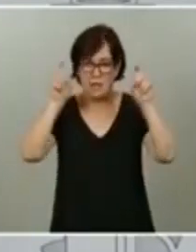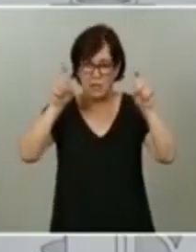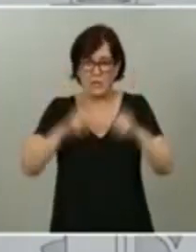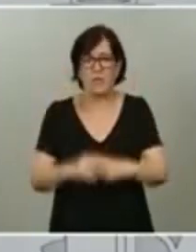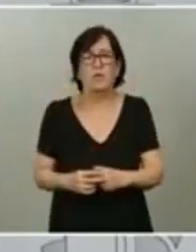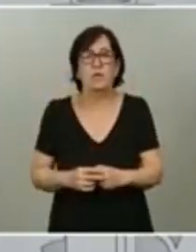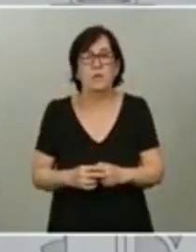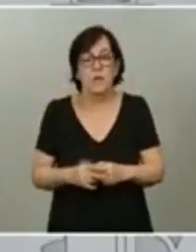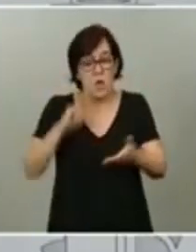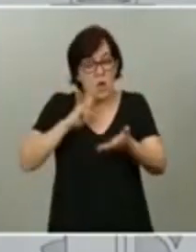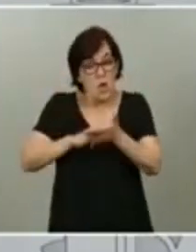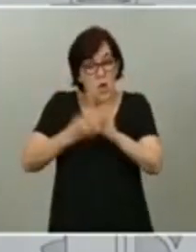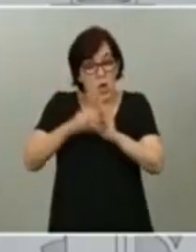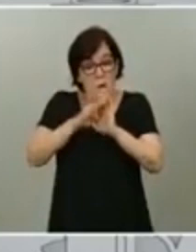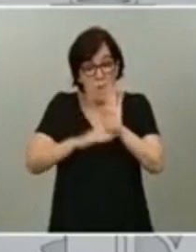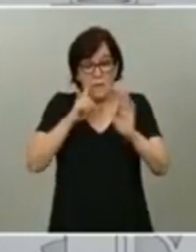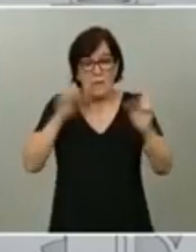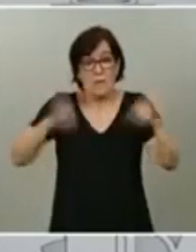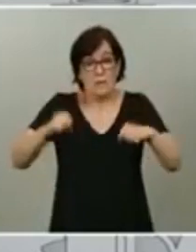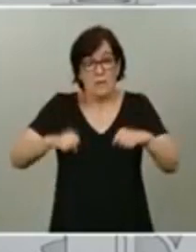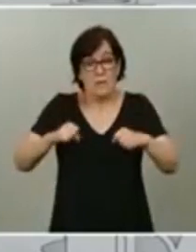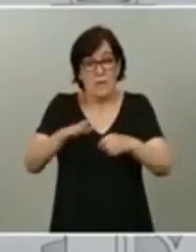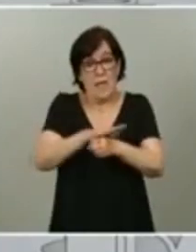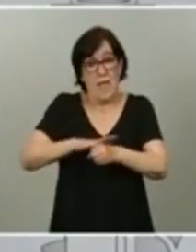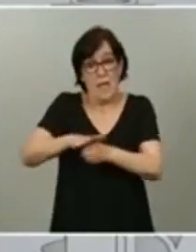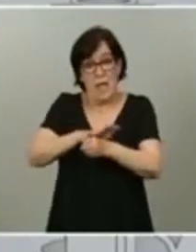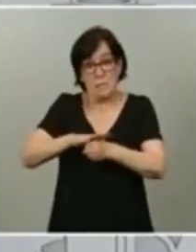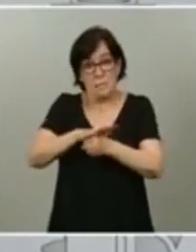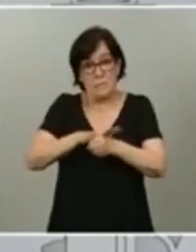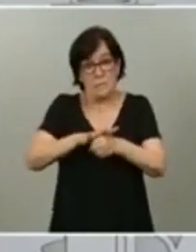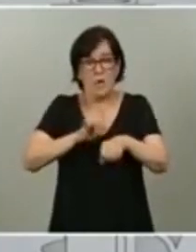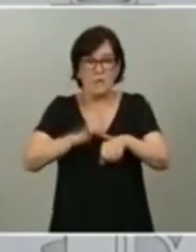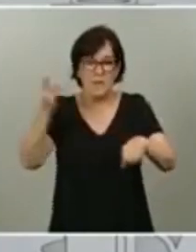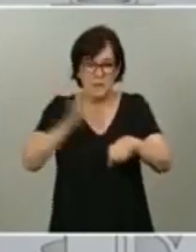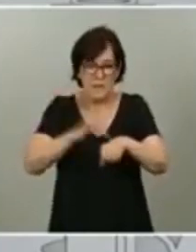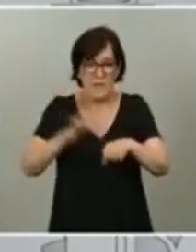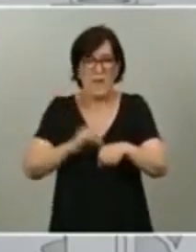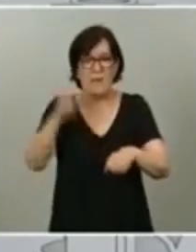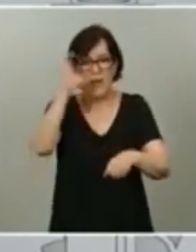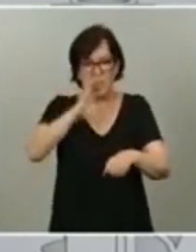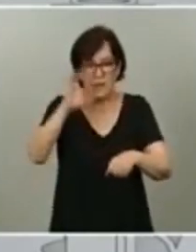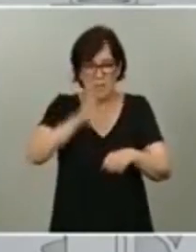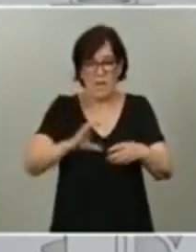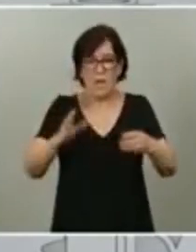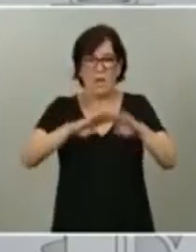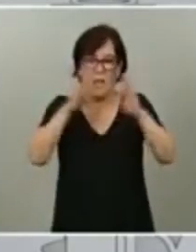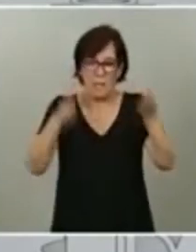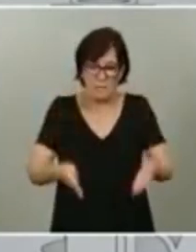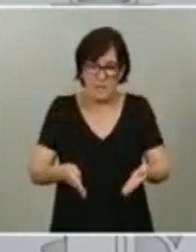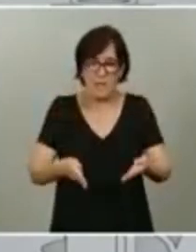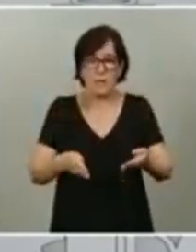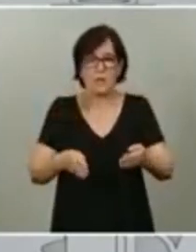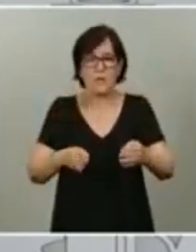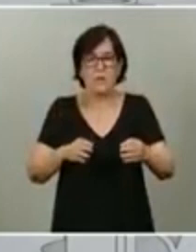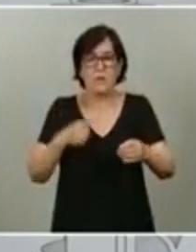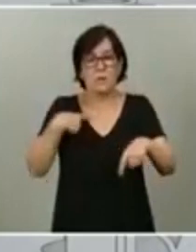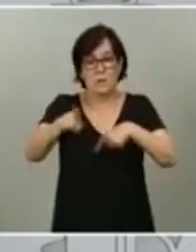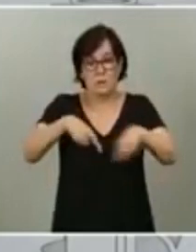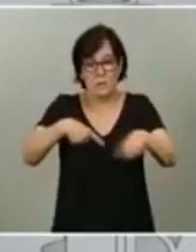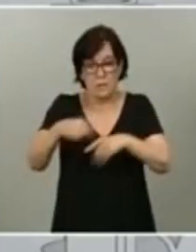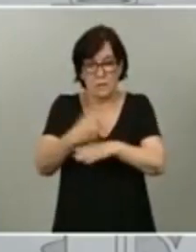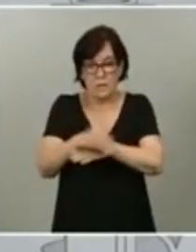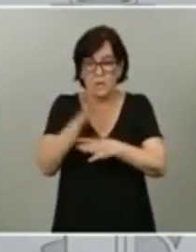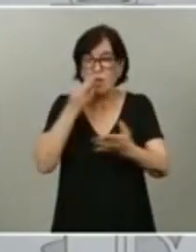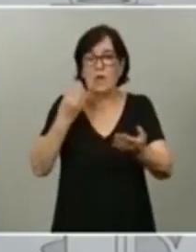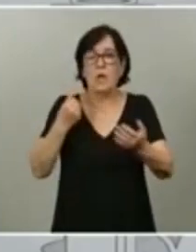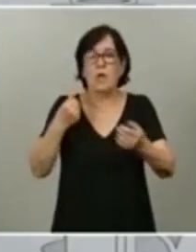planes que vamos a aprobar en el ámbito de la digitalización, de la ciencia, de la vivienda, de la renovación urbana, de la movilidad sostenible, del